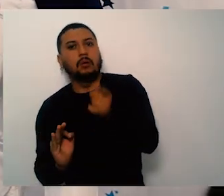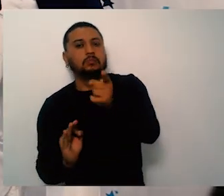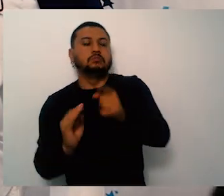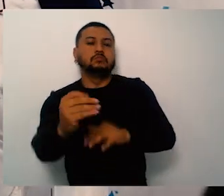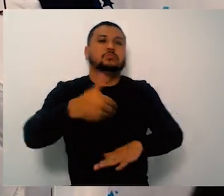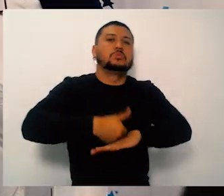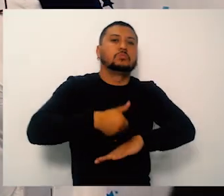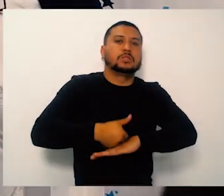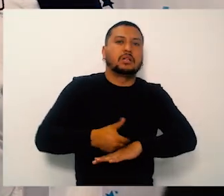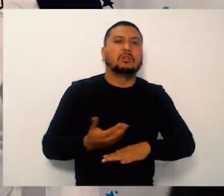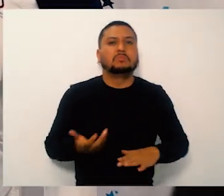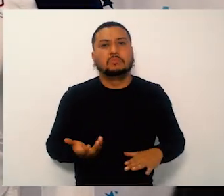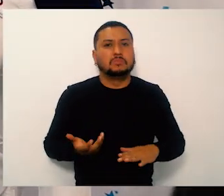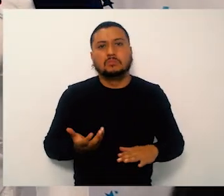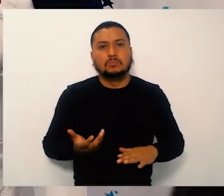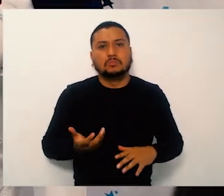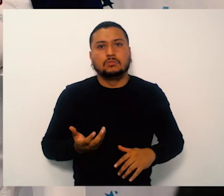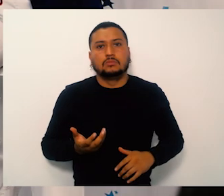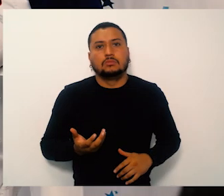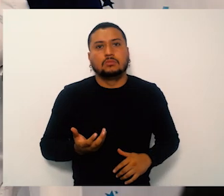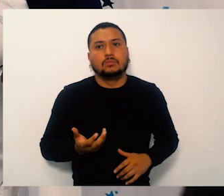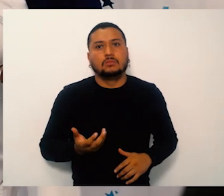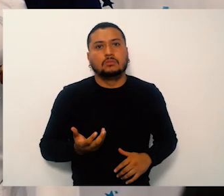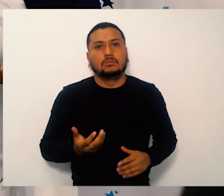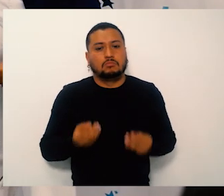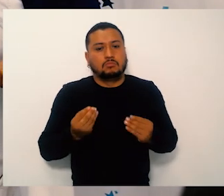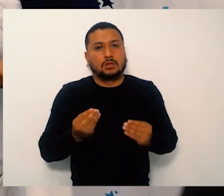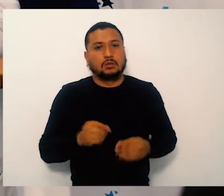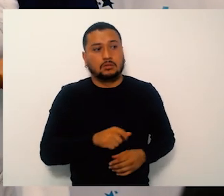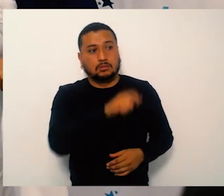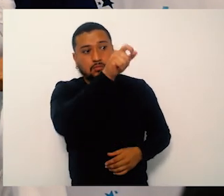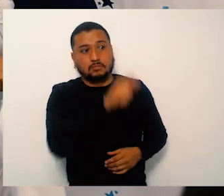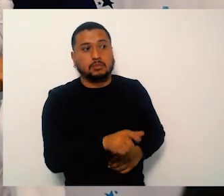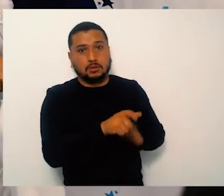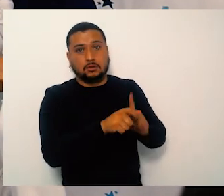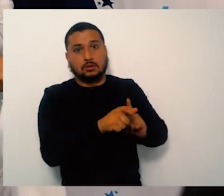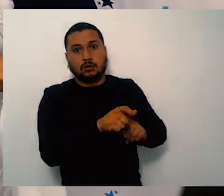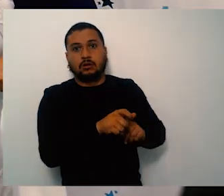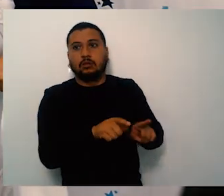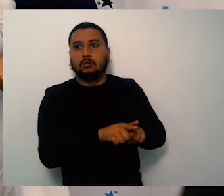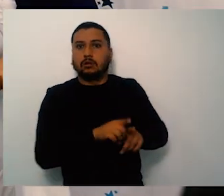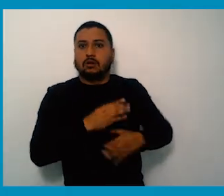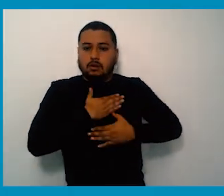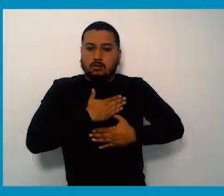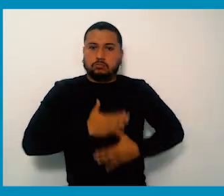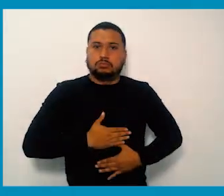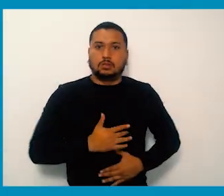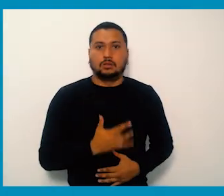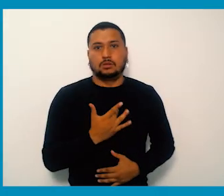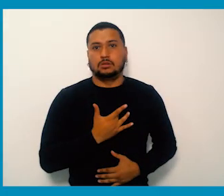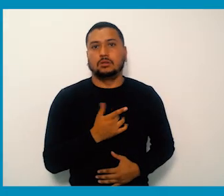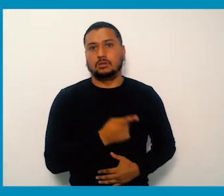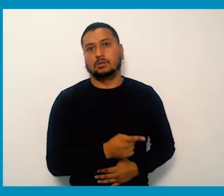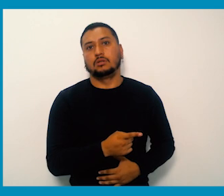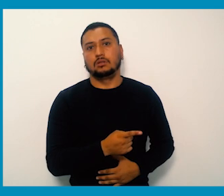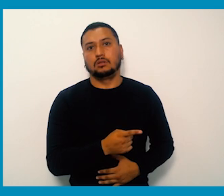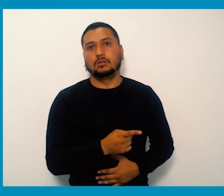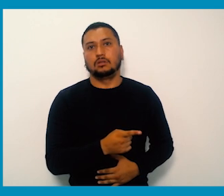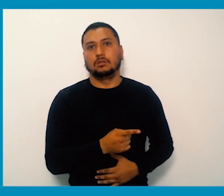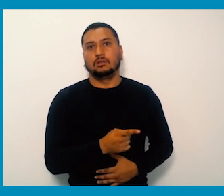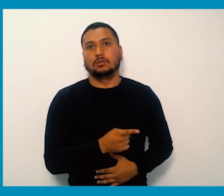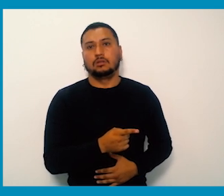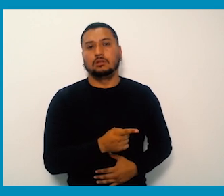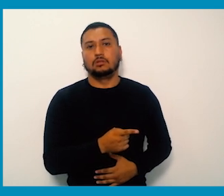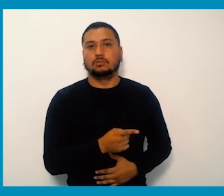enfermería que hace parte de esta Subred Sur. Por último, en tres palabras, ¿cuál es el compromiso del grupo de enfermería con esta